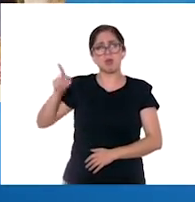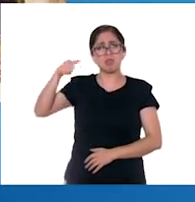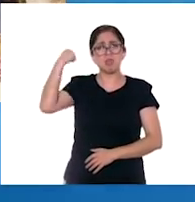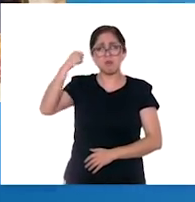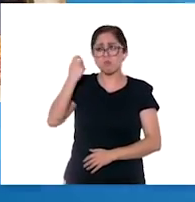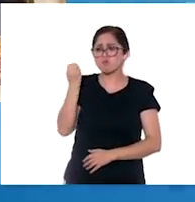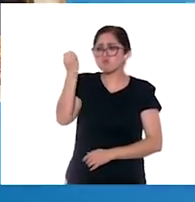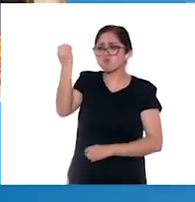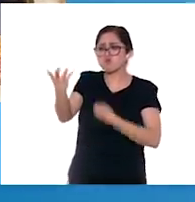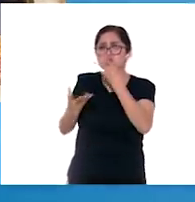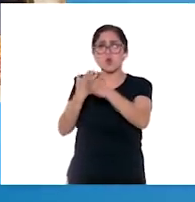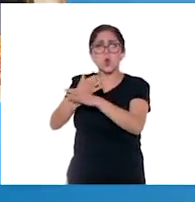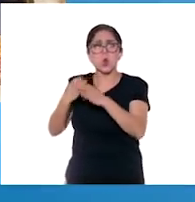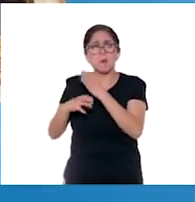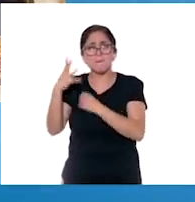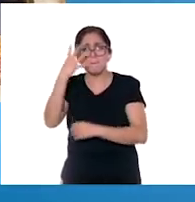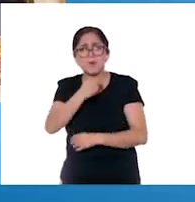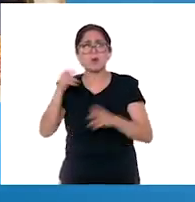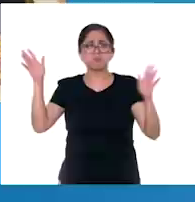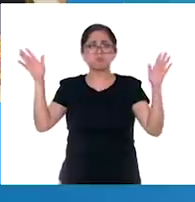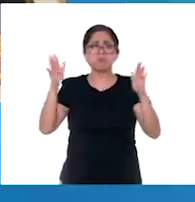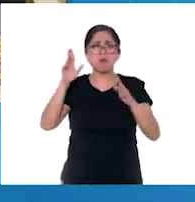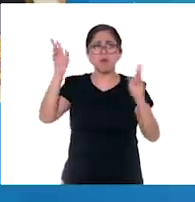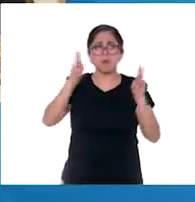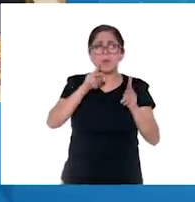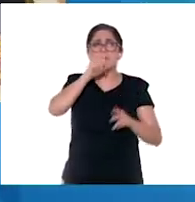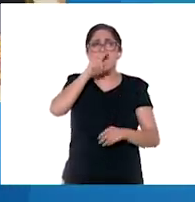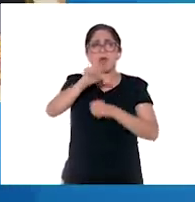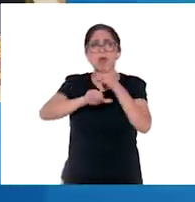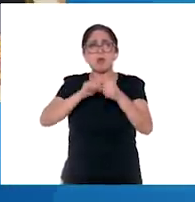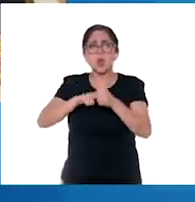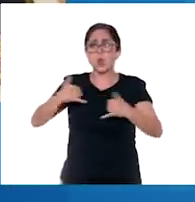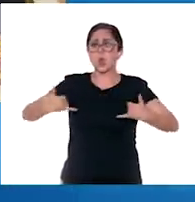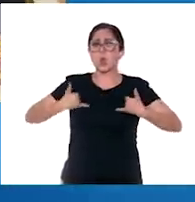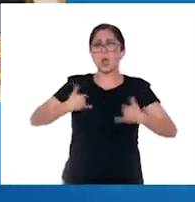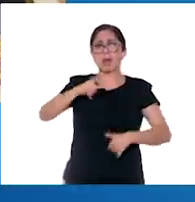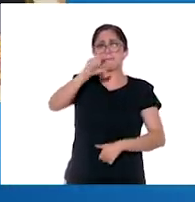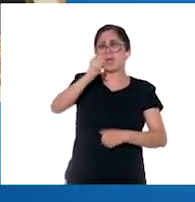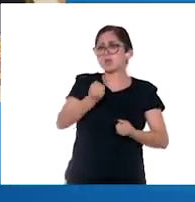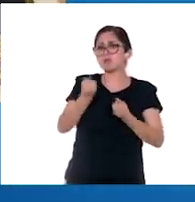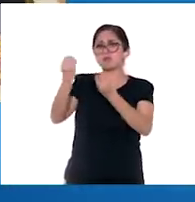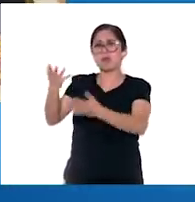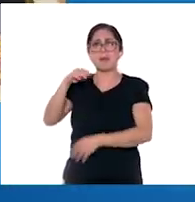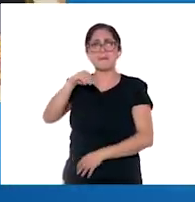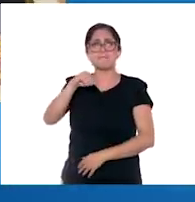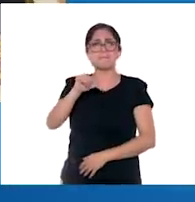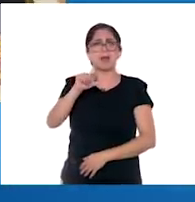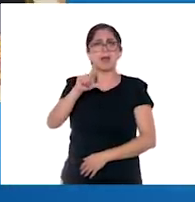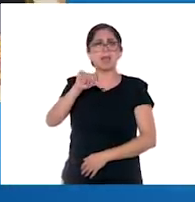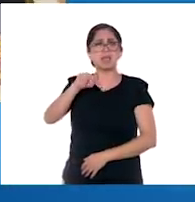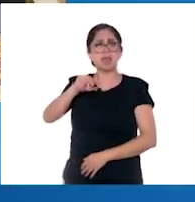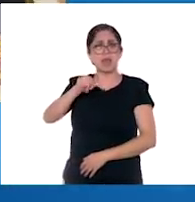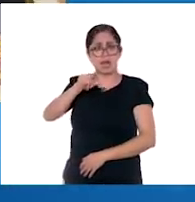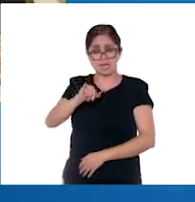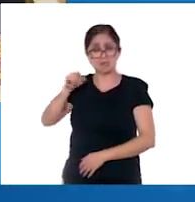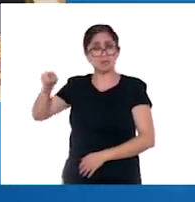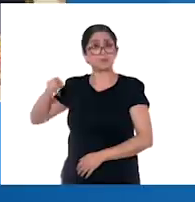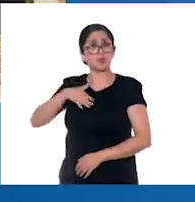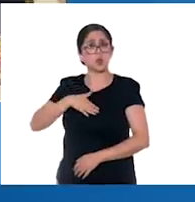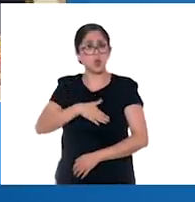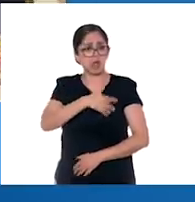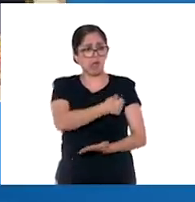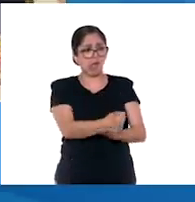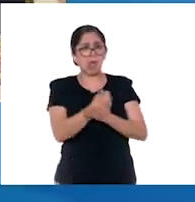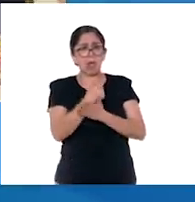preciosas, plumas de aves, animales domésticos y 20 jóvenes, entre las cuales se encontraba Malinalli, a quien Cortés nombró como su